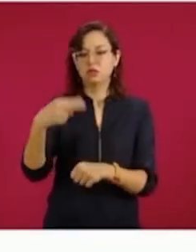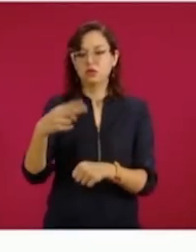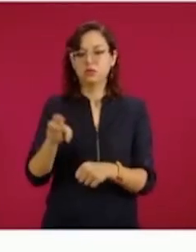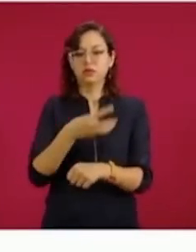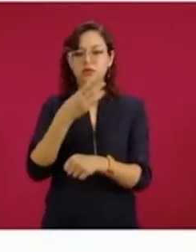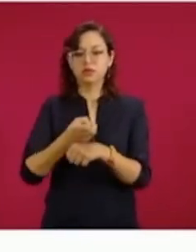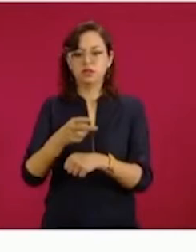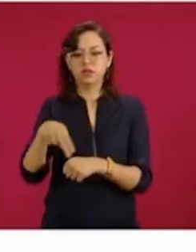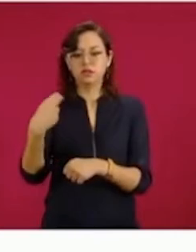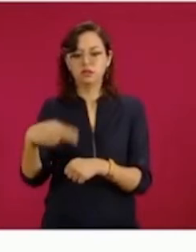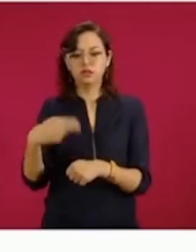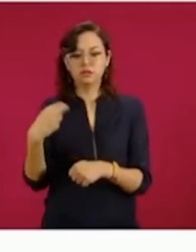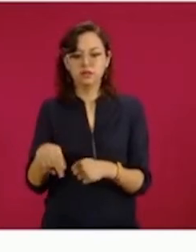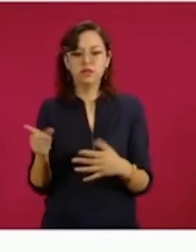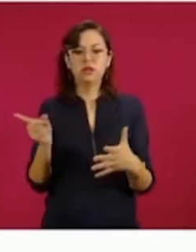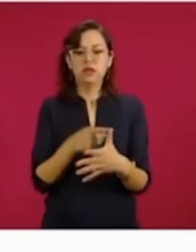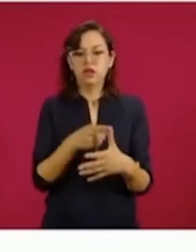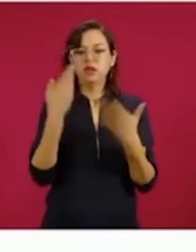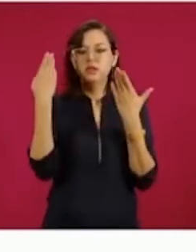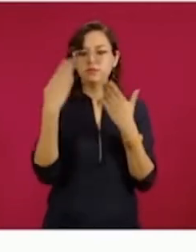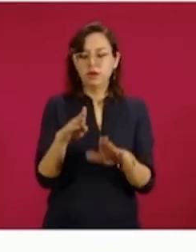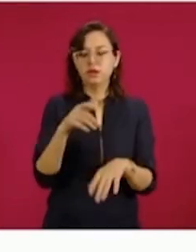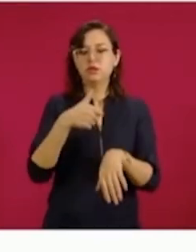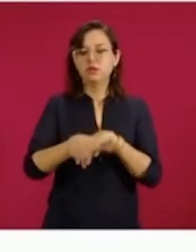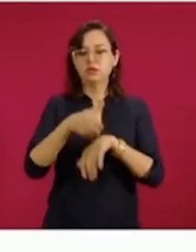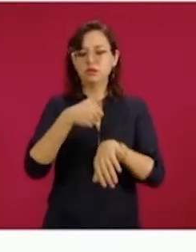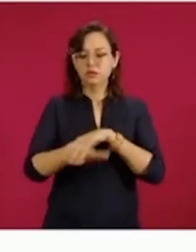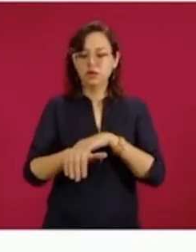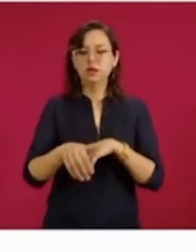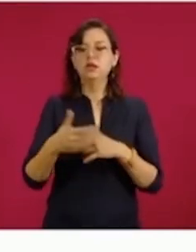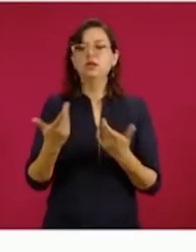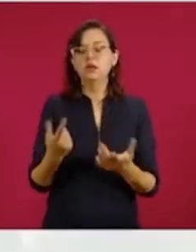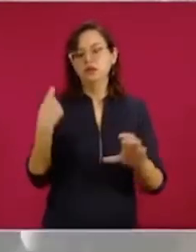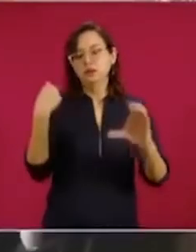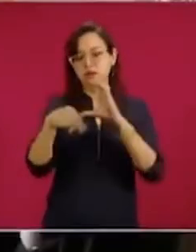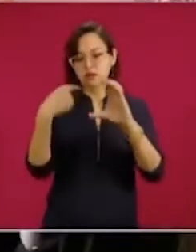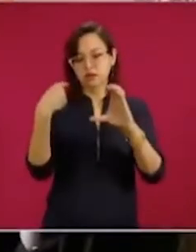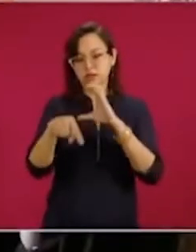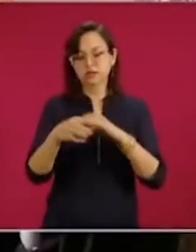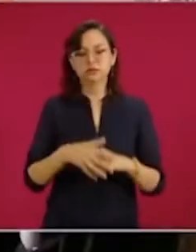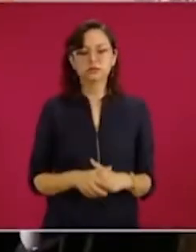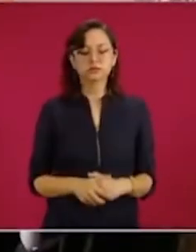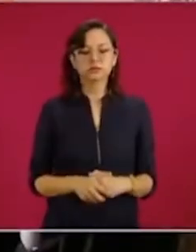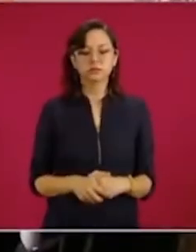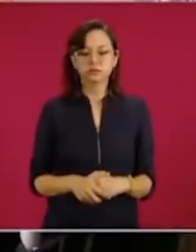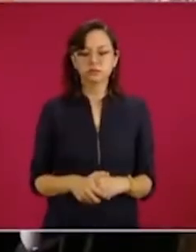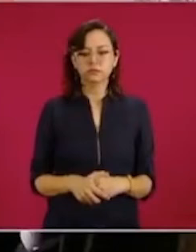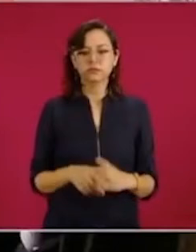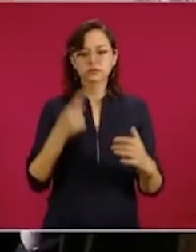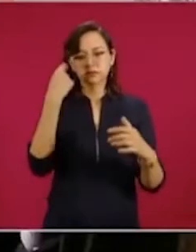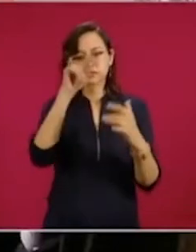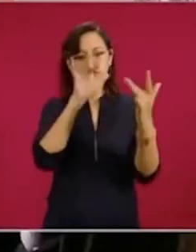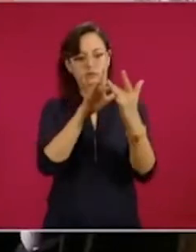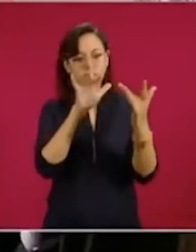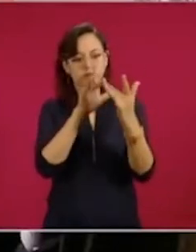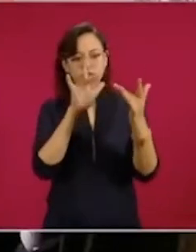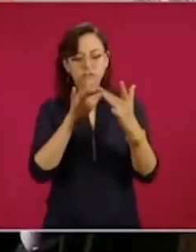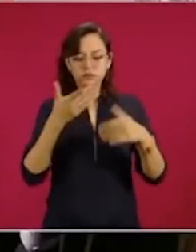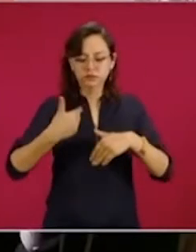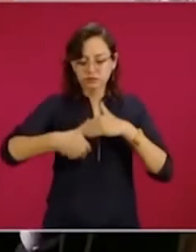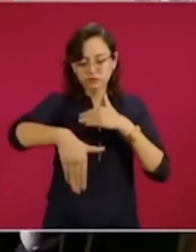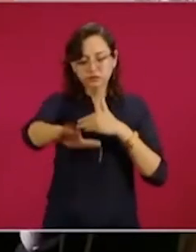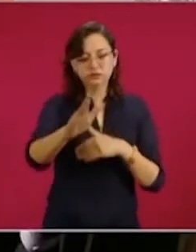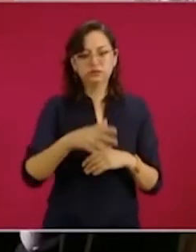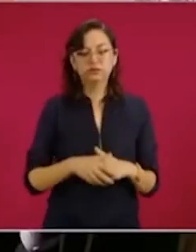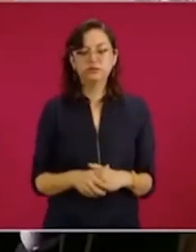institución bancaria, la cuenta clave y un correo electrónico para poder estar en contacto todo el tiempo.